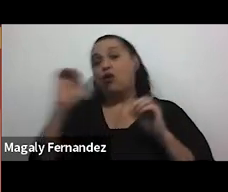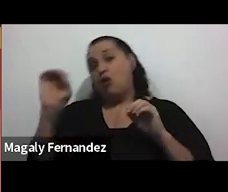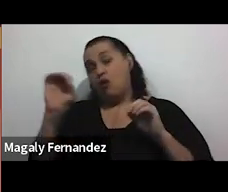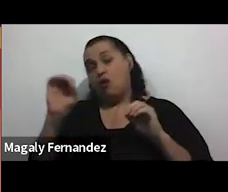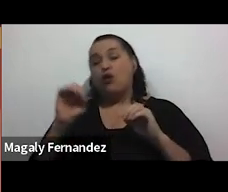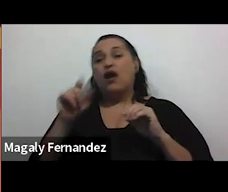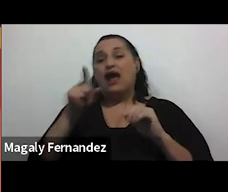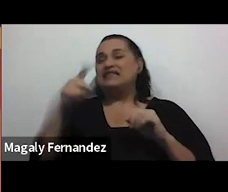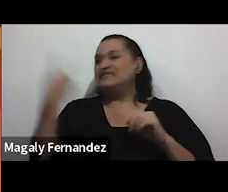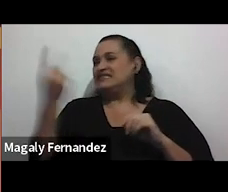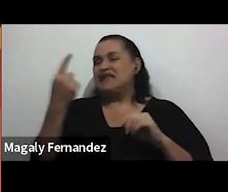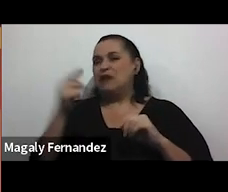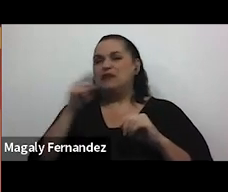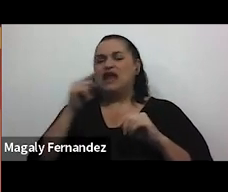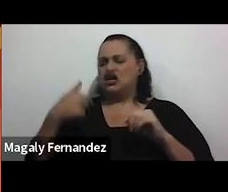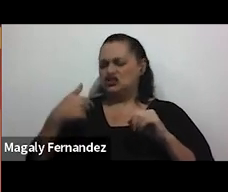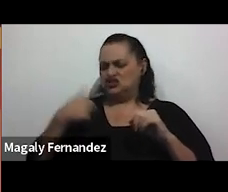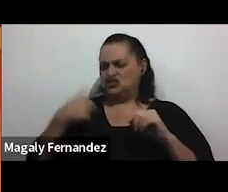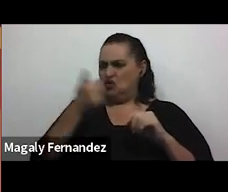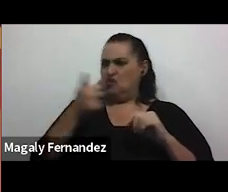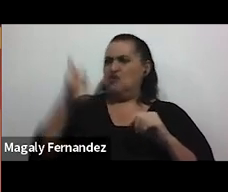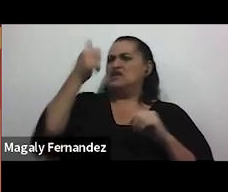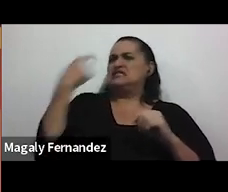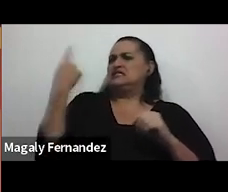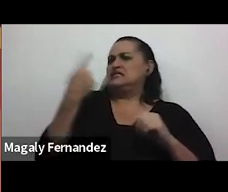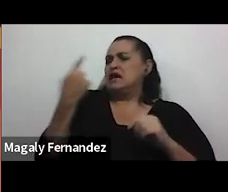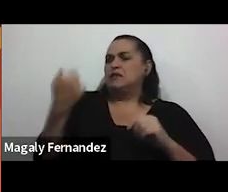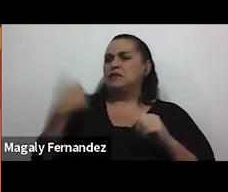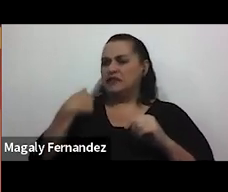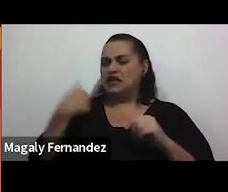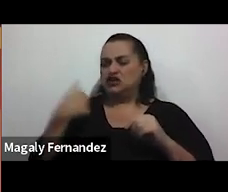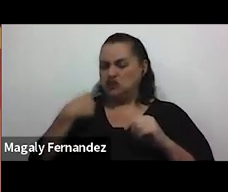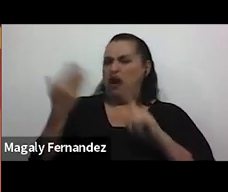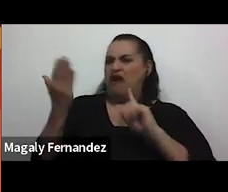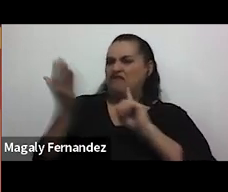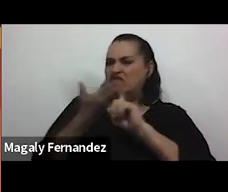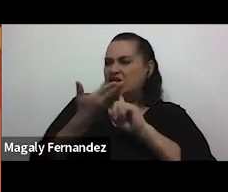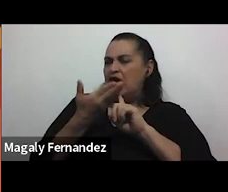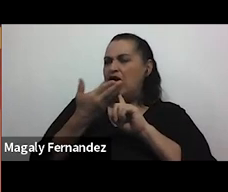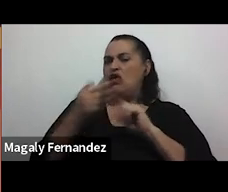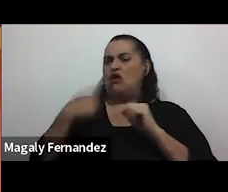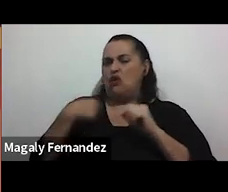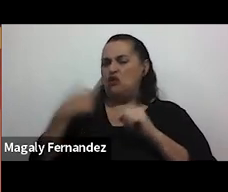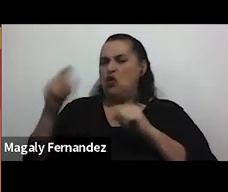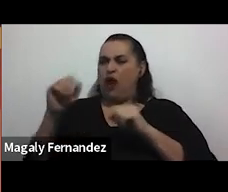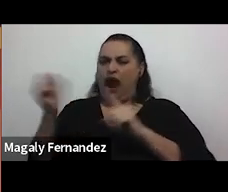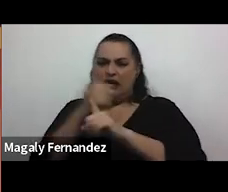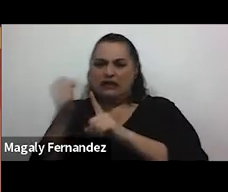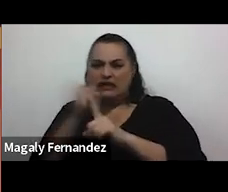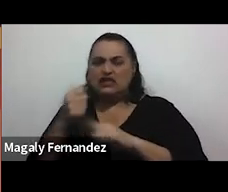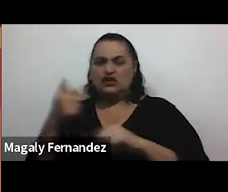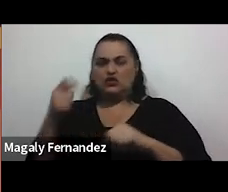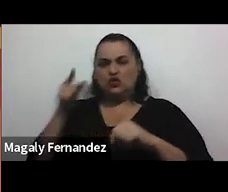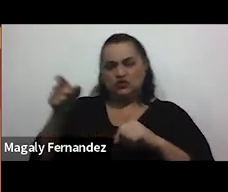victimizar en cuanto a yo soy el que estoy saliendo perjudicado agredido violentado cuando en realidad hay una